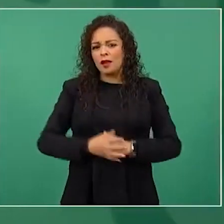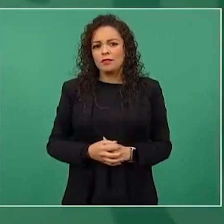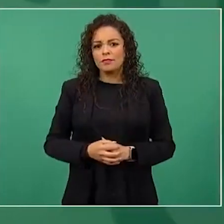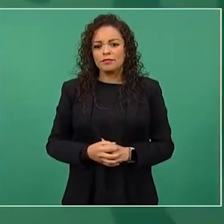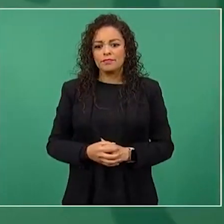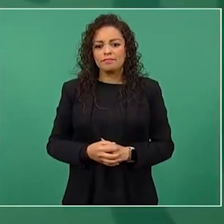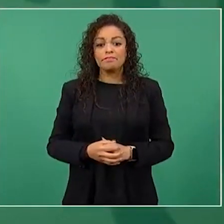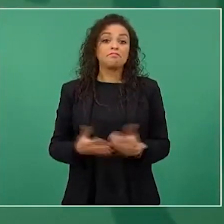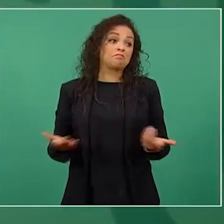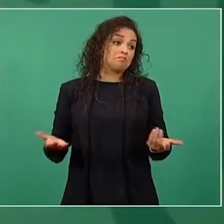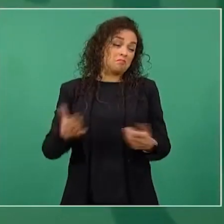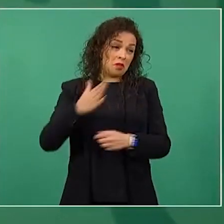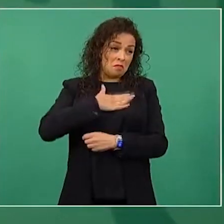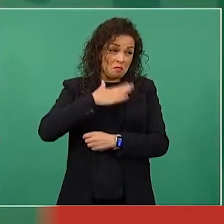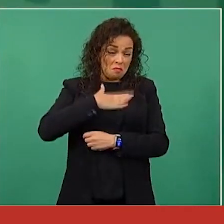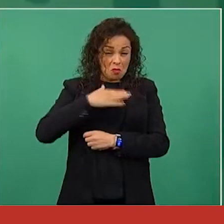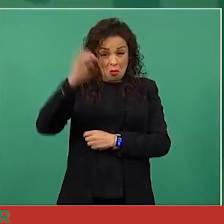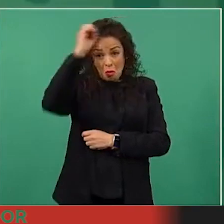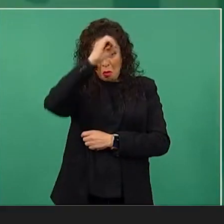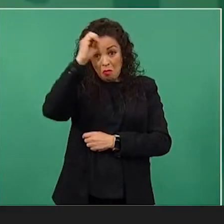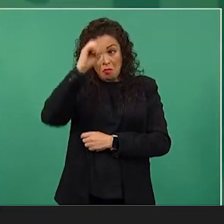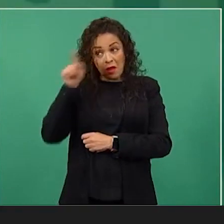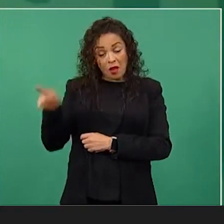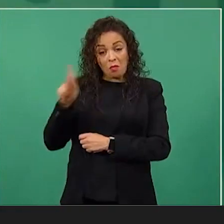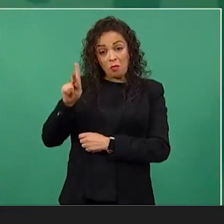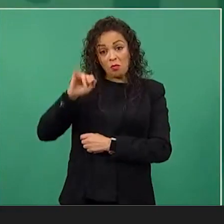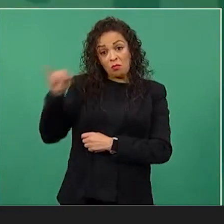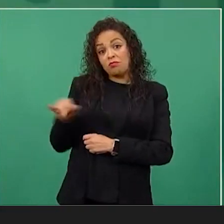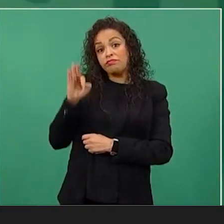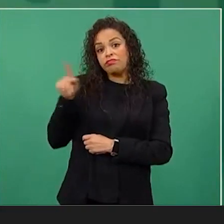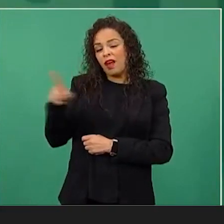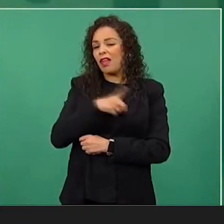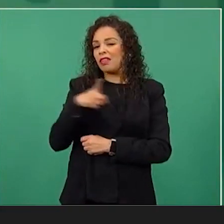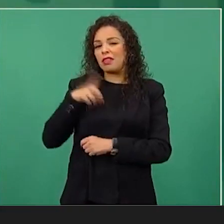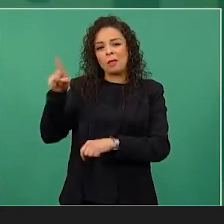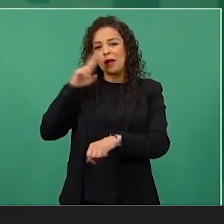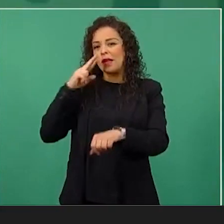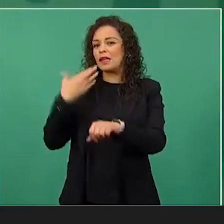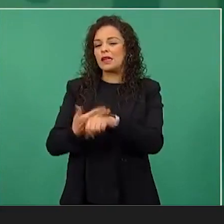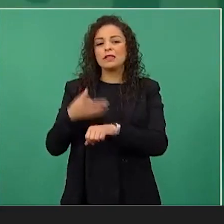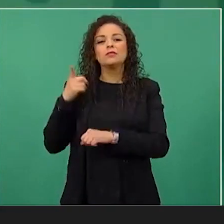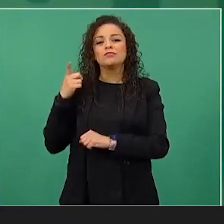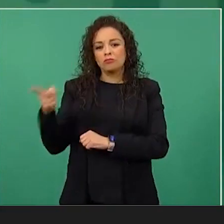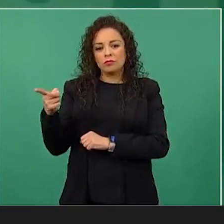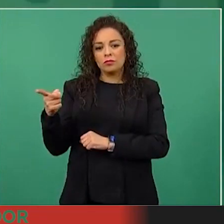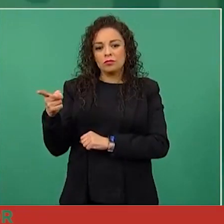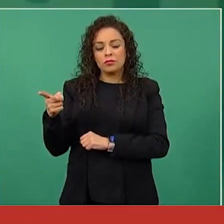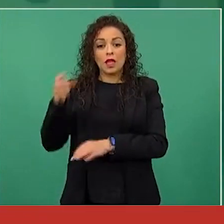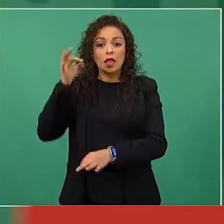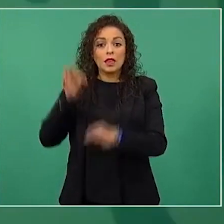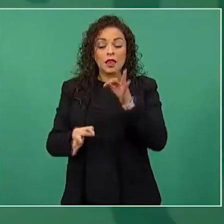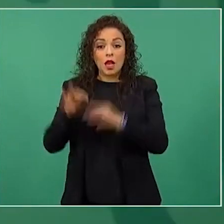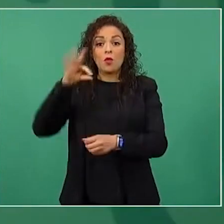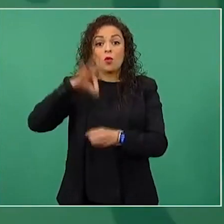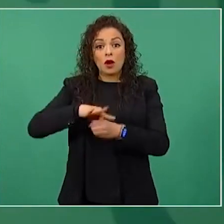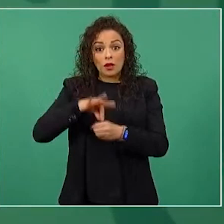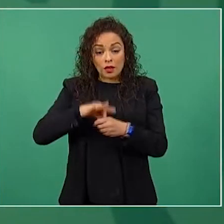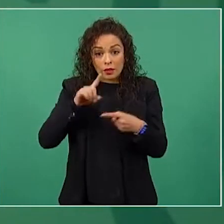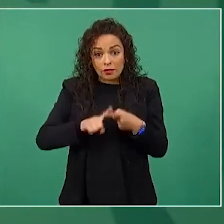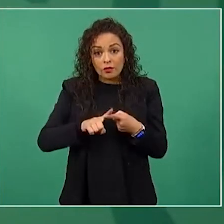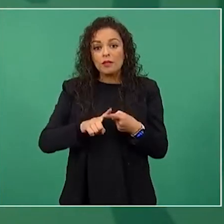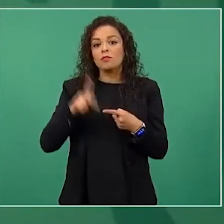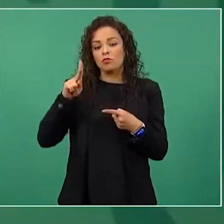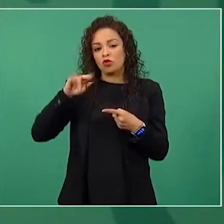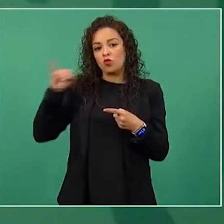López Obrador consideró que la Corte y el Tribunal Electoral deben resolver sobre la consulta de revocación de mandato sin que se penalice el asunto luego de la